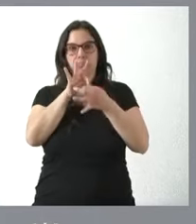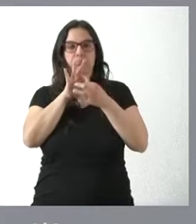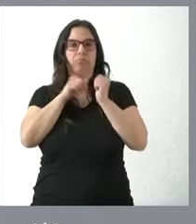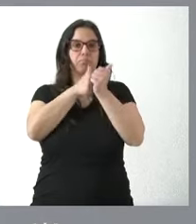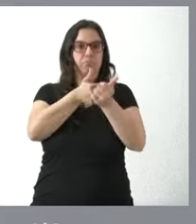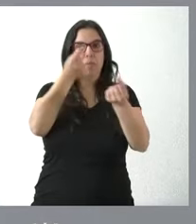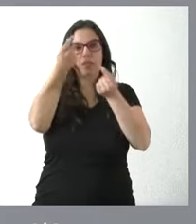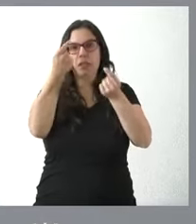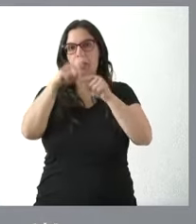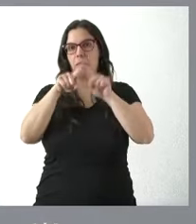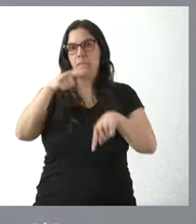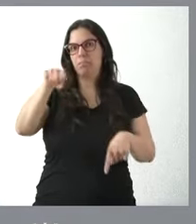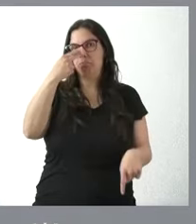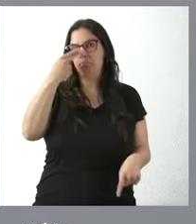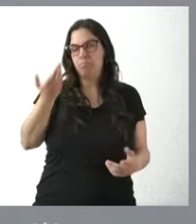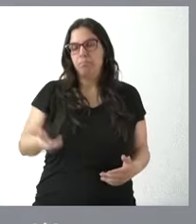oportuno.